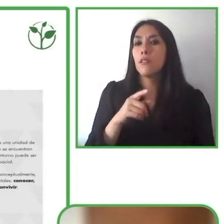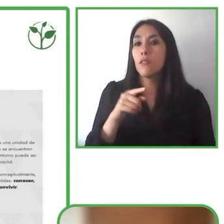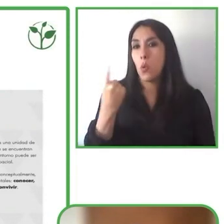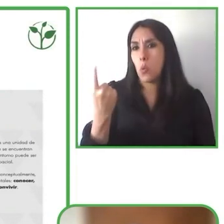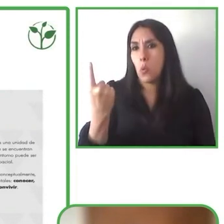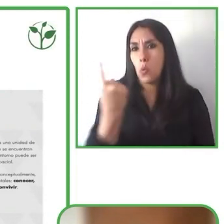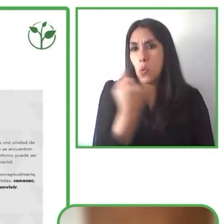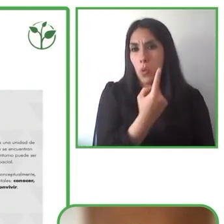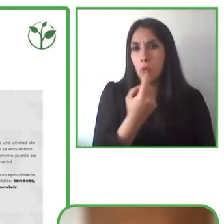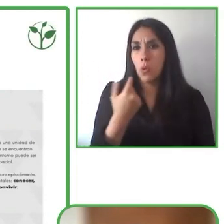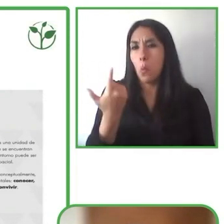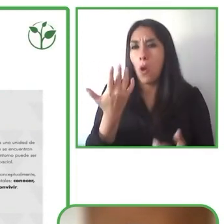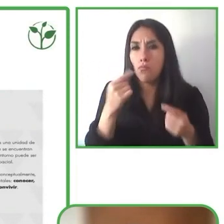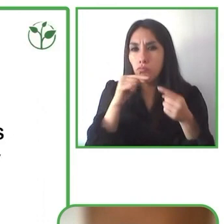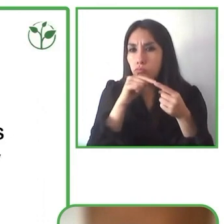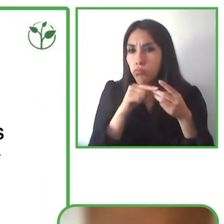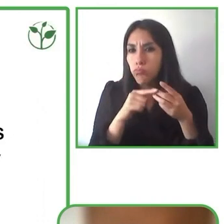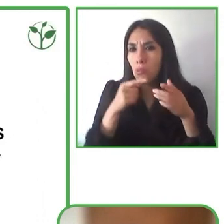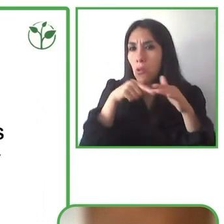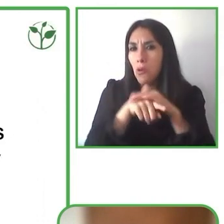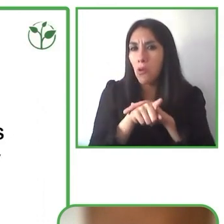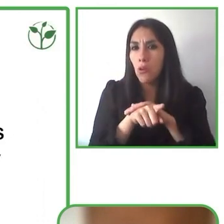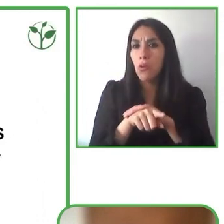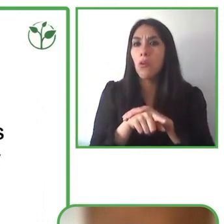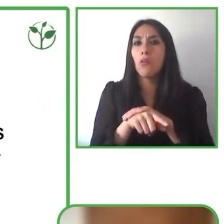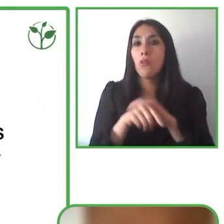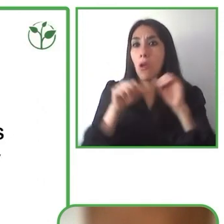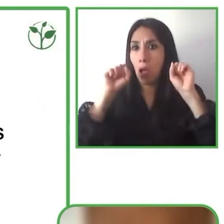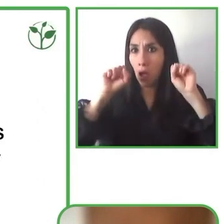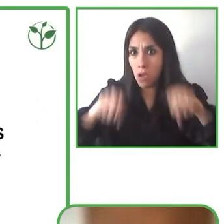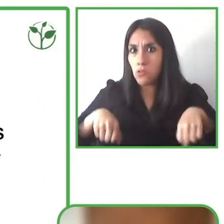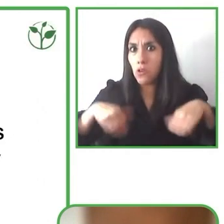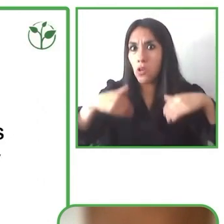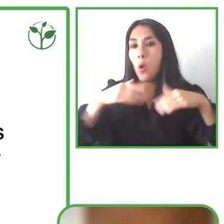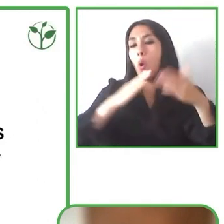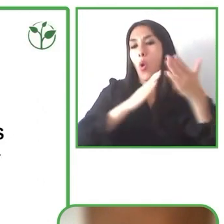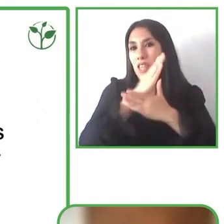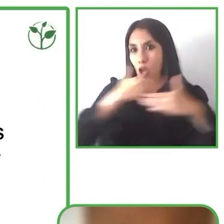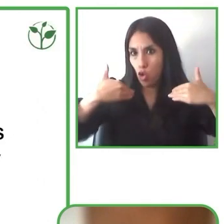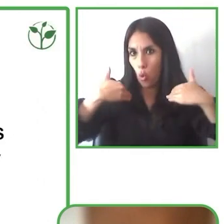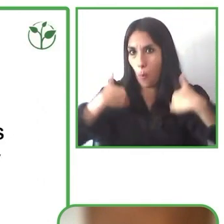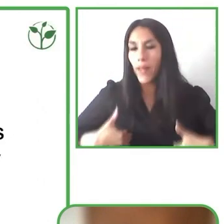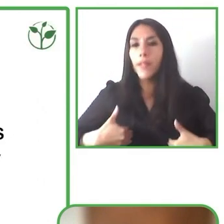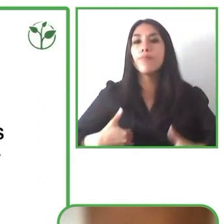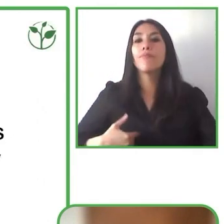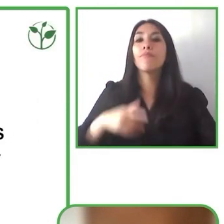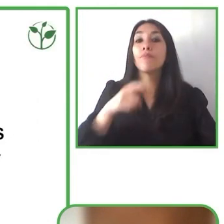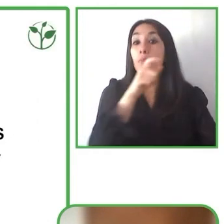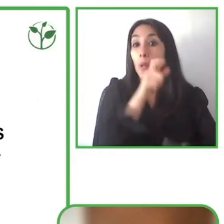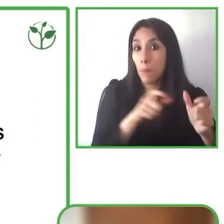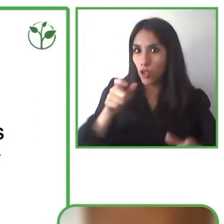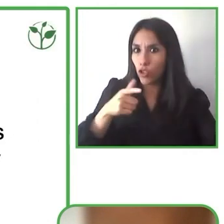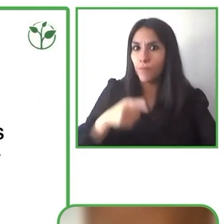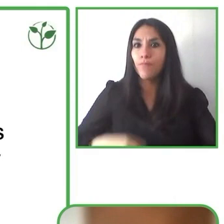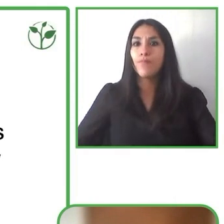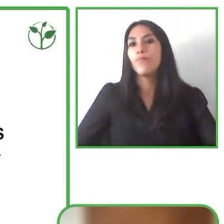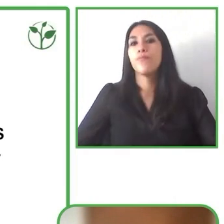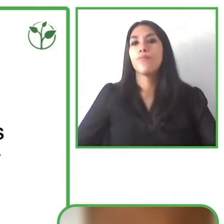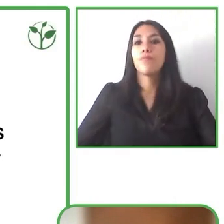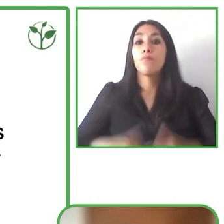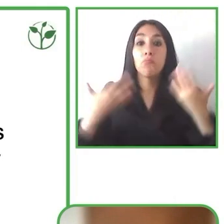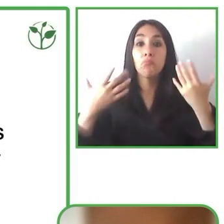integral del desarrollo de cada una de las personas y por eso nosotros tenemos como un aspecto muy muy